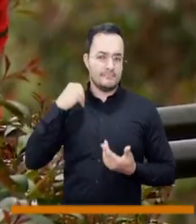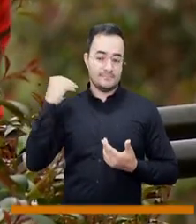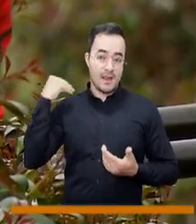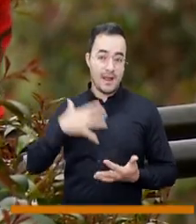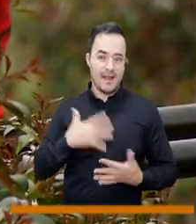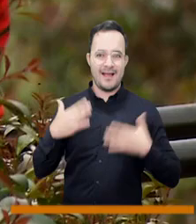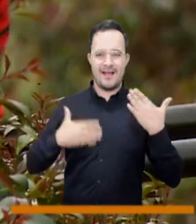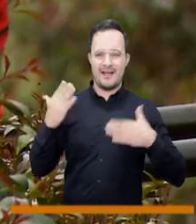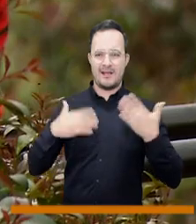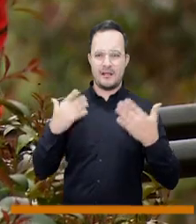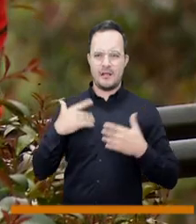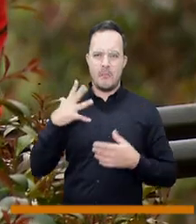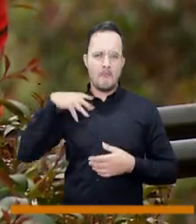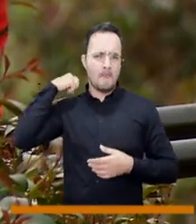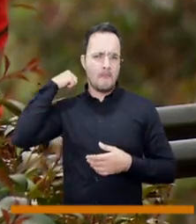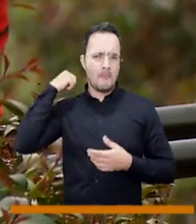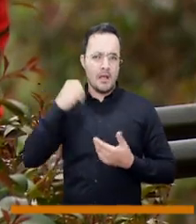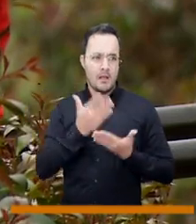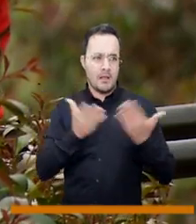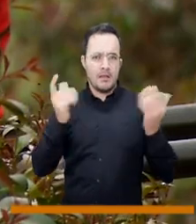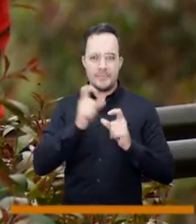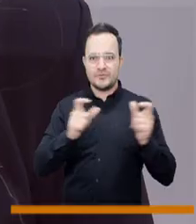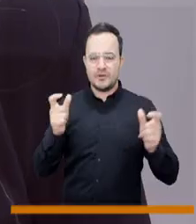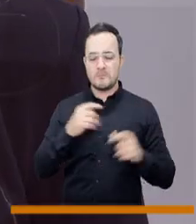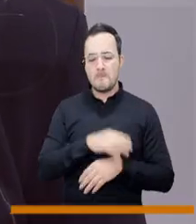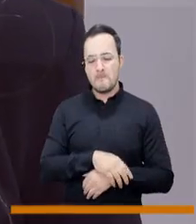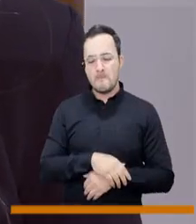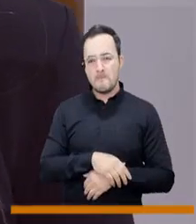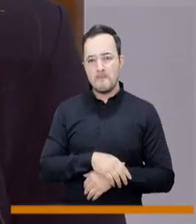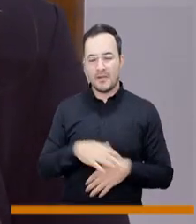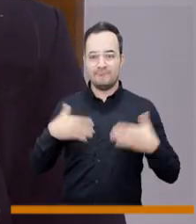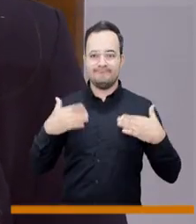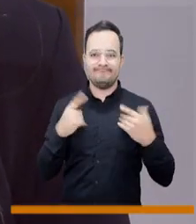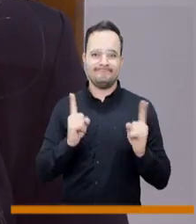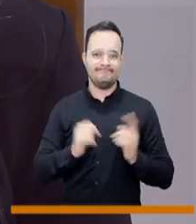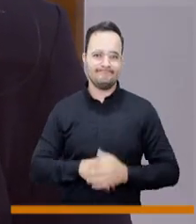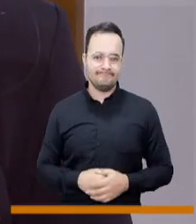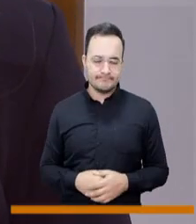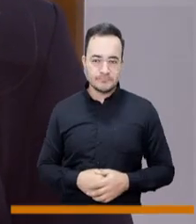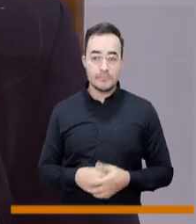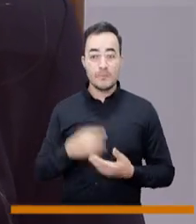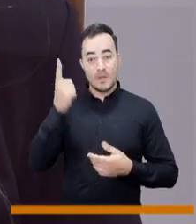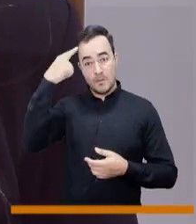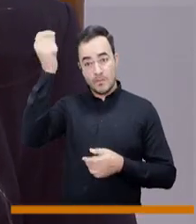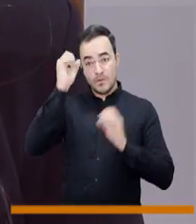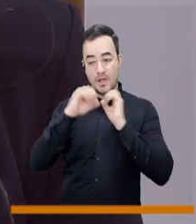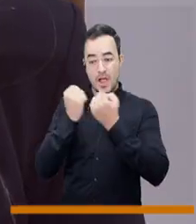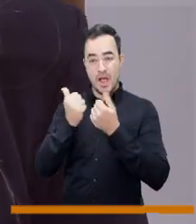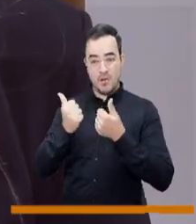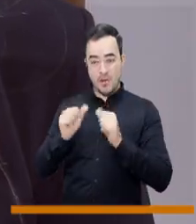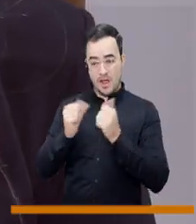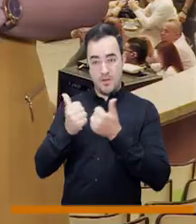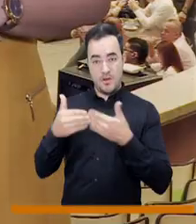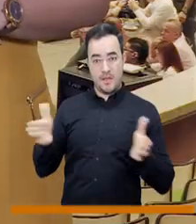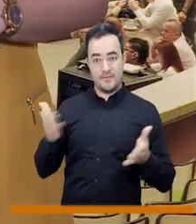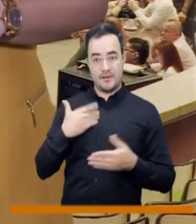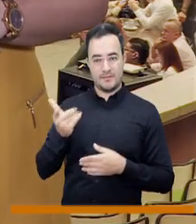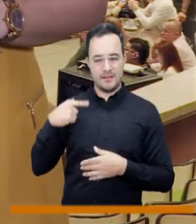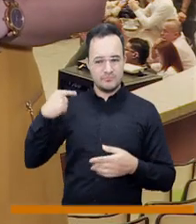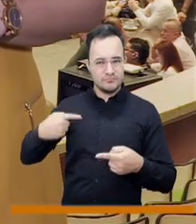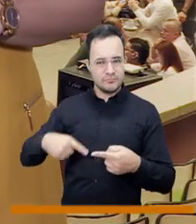oxitocina, la cual nos da la tranquilidad y la felicidad, por lo cual hay personas que se les dificulta mucho poder estar en este estado.